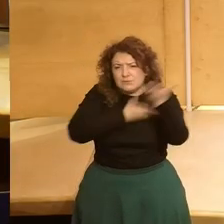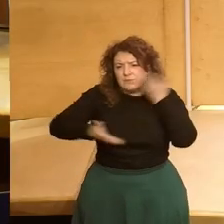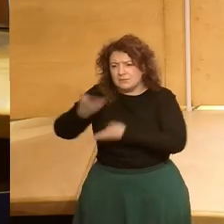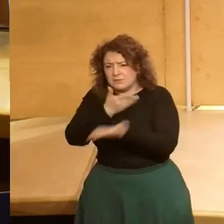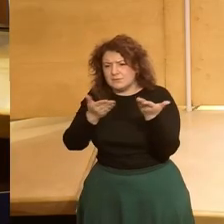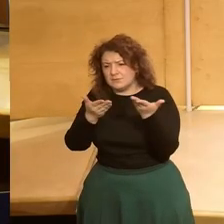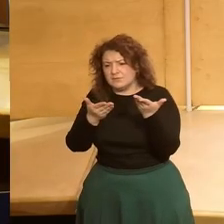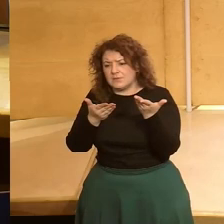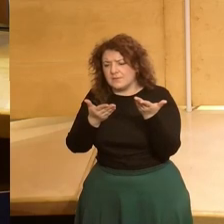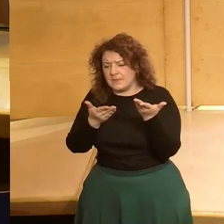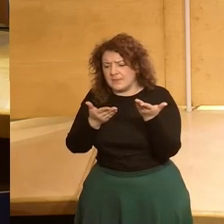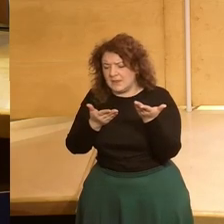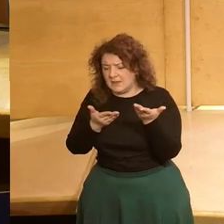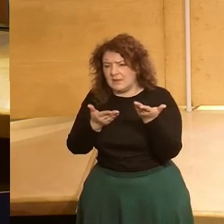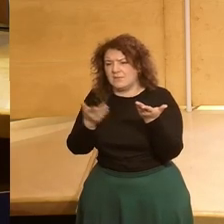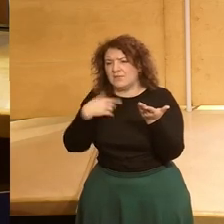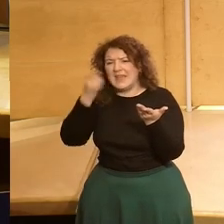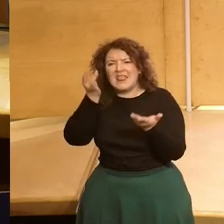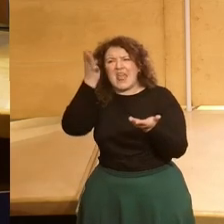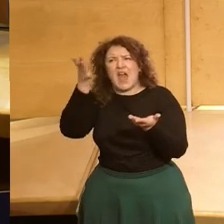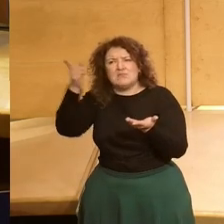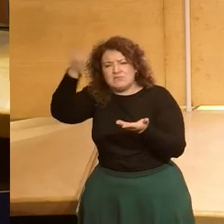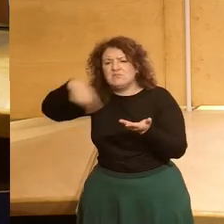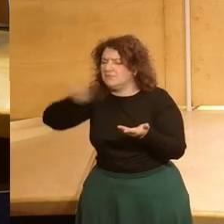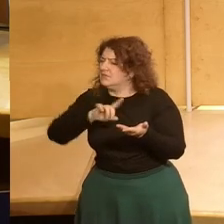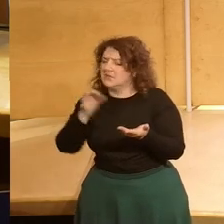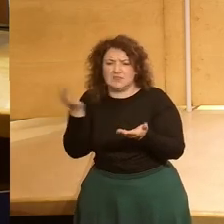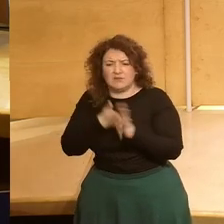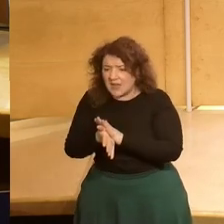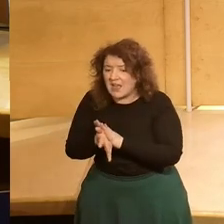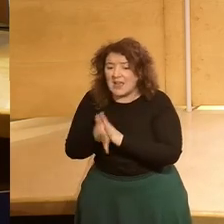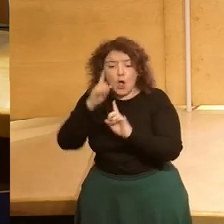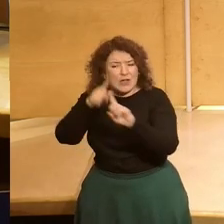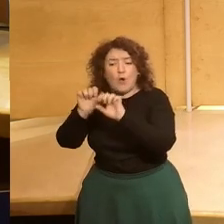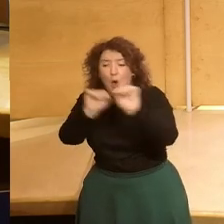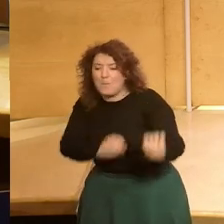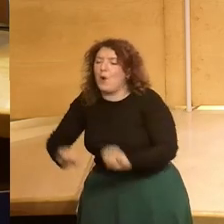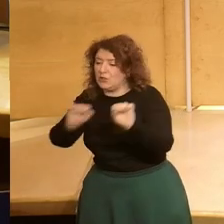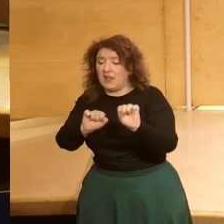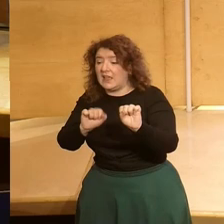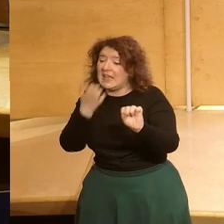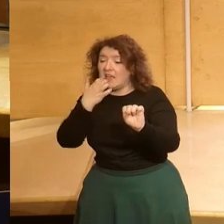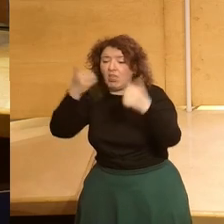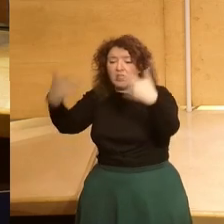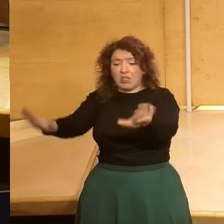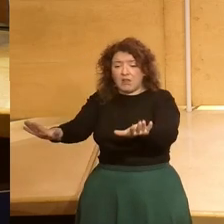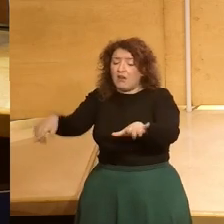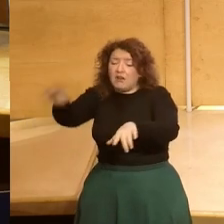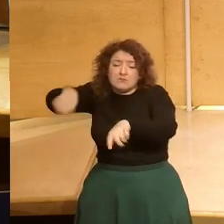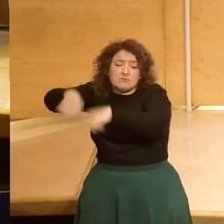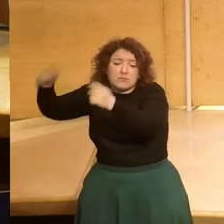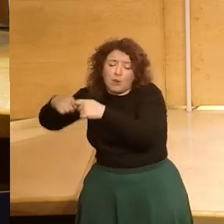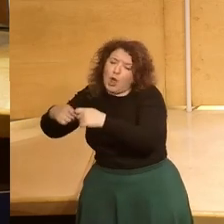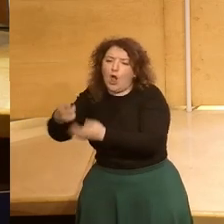decidida y que ha estado basada en la idea de que es mucho más eficiente proteger que dejar que algo se destruya y luego tener que